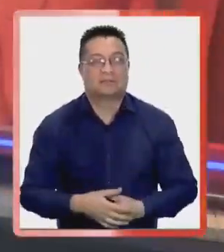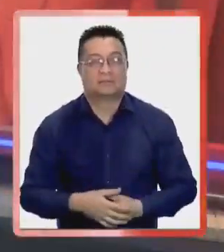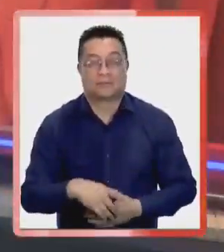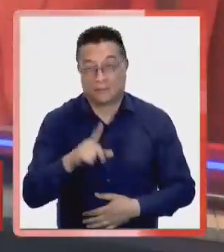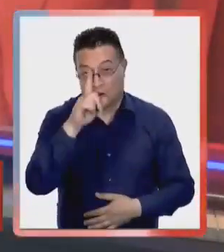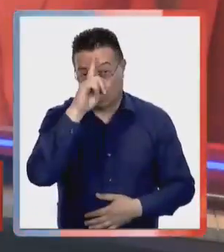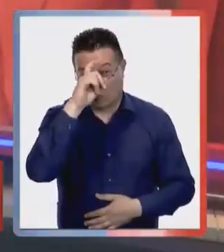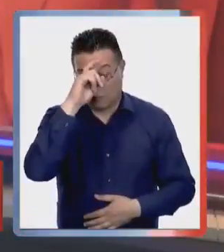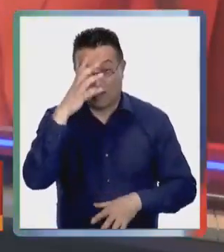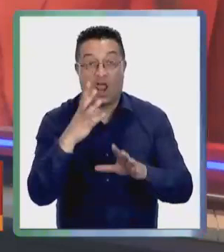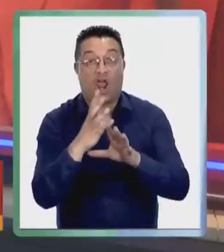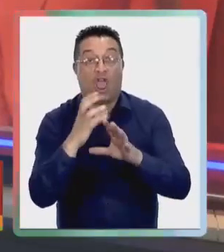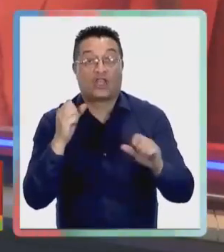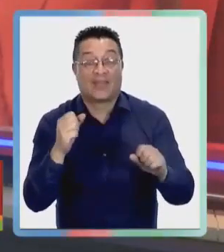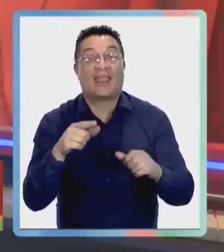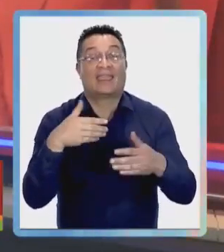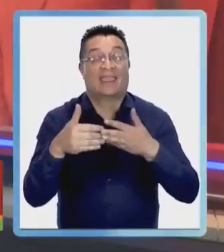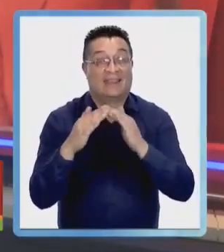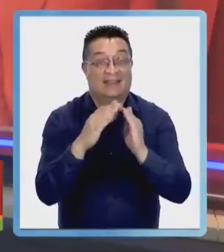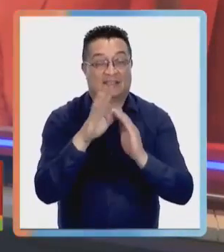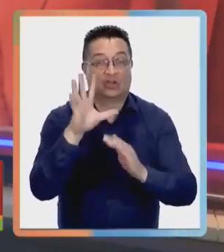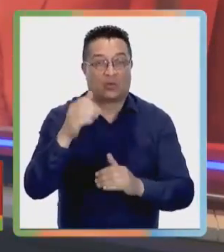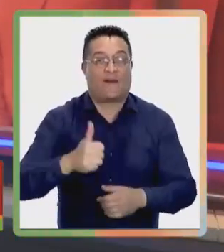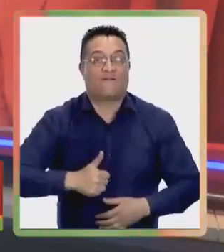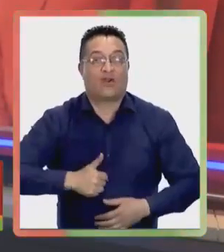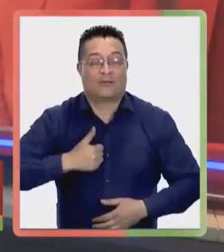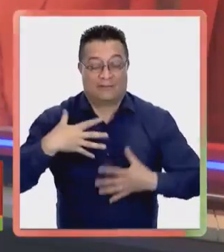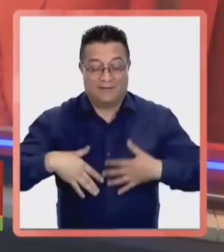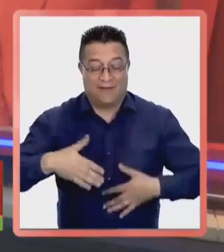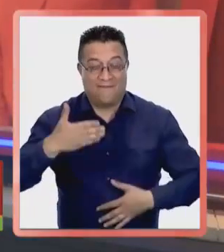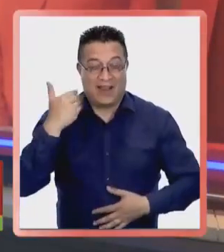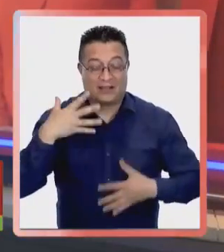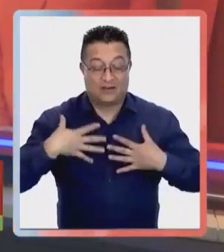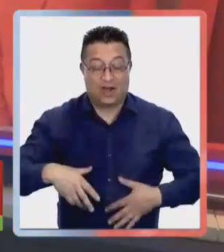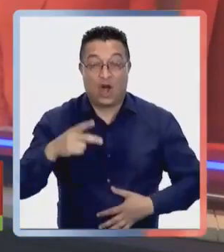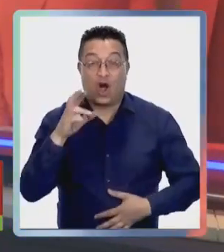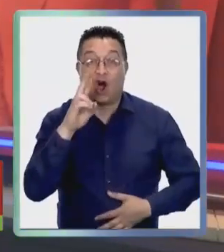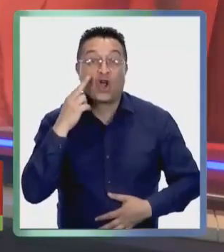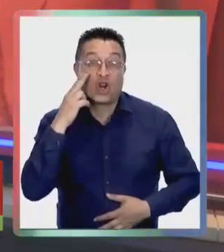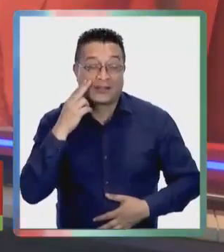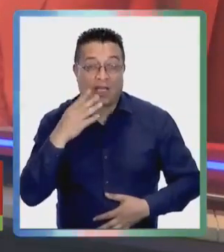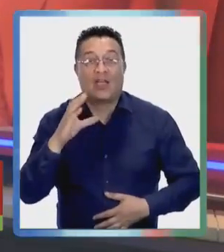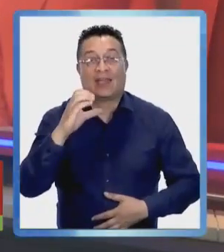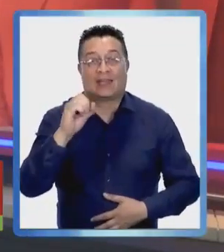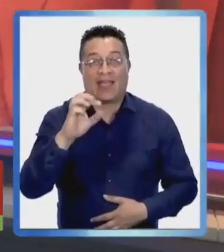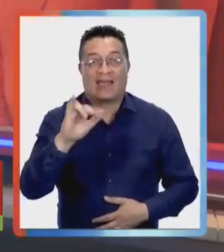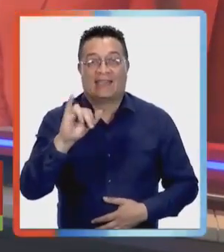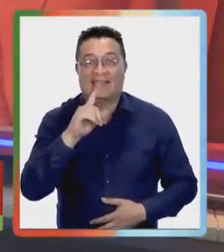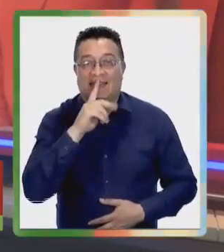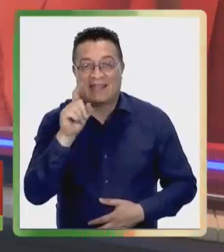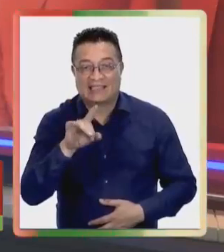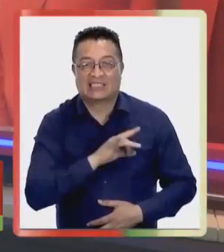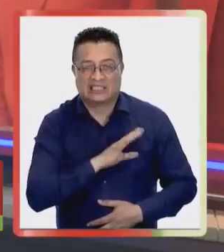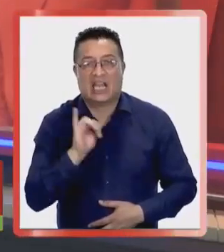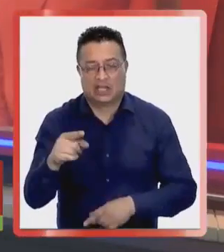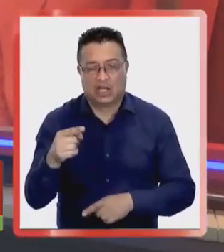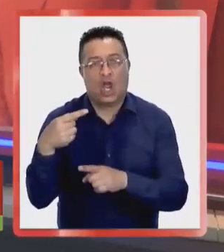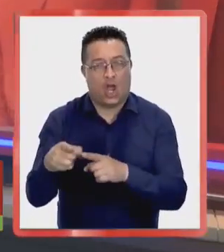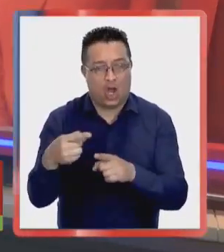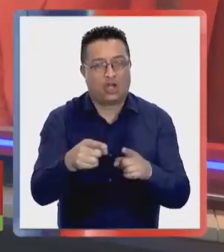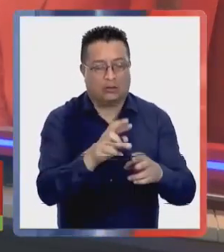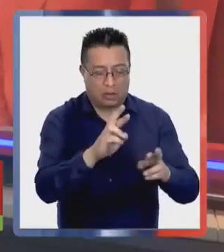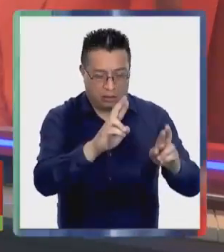En el Hospital de los Andes, más de 50 voluntarios de las Damas de Blanco, las Damas de Rosado y de Caritas Chile, entre otras organizaciones,